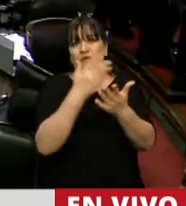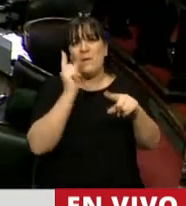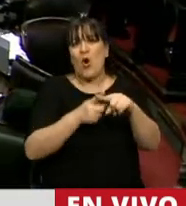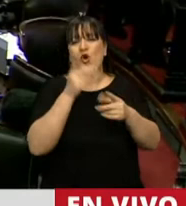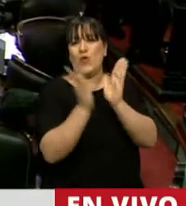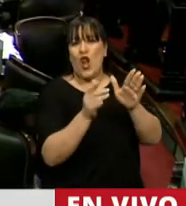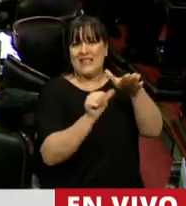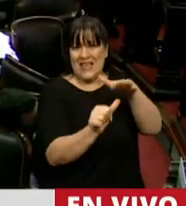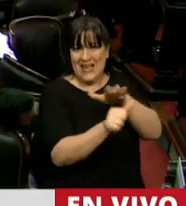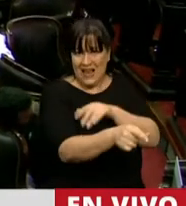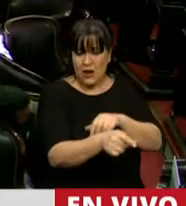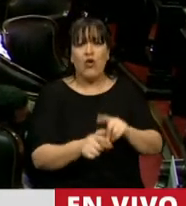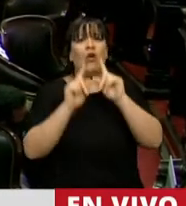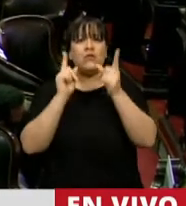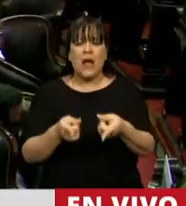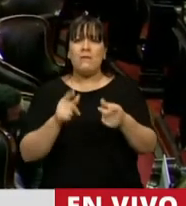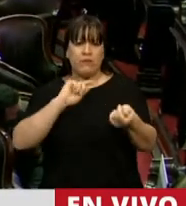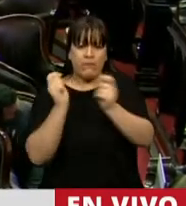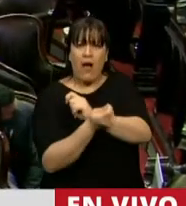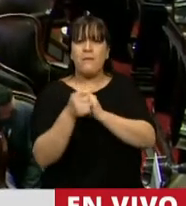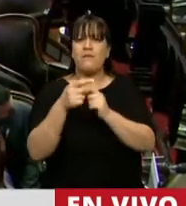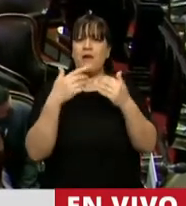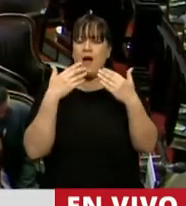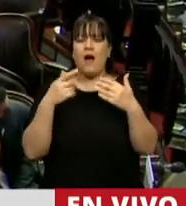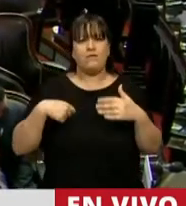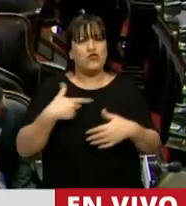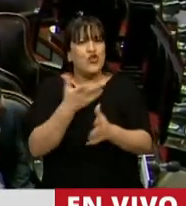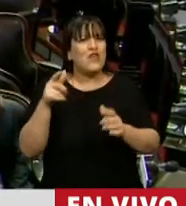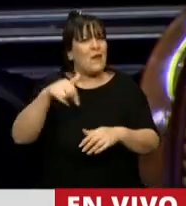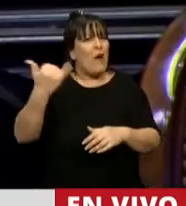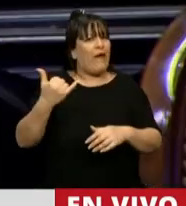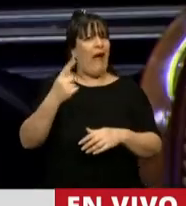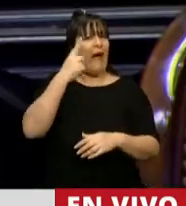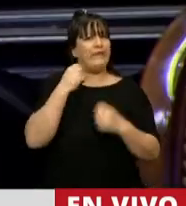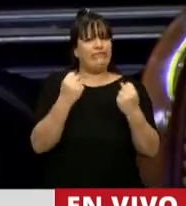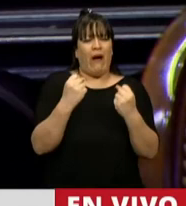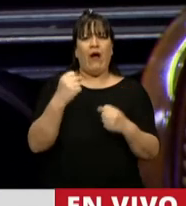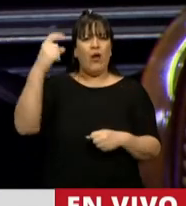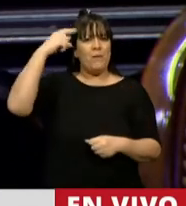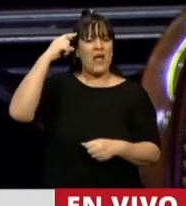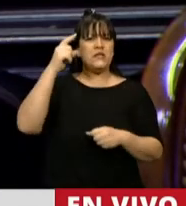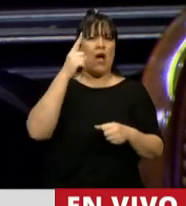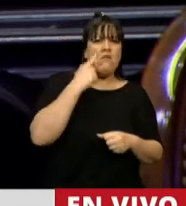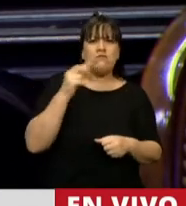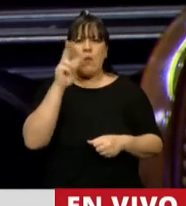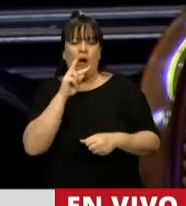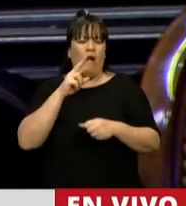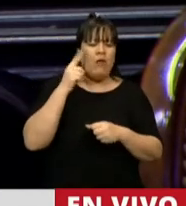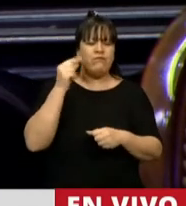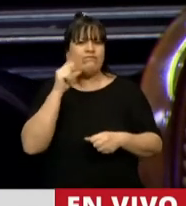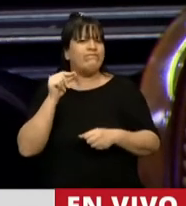de transformación cultural de esta sociedad patriarcal y binaria que tanto sufrimiento trae.